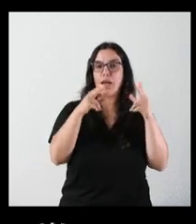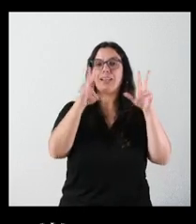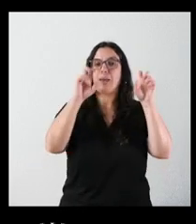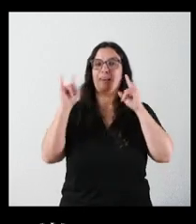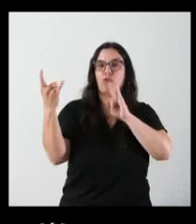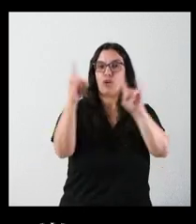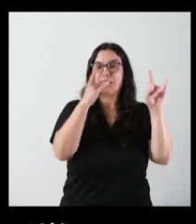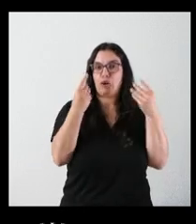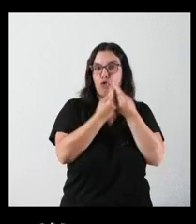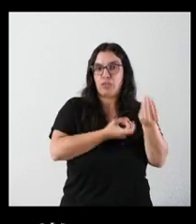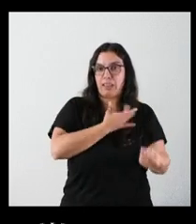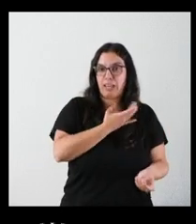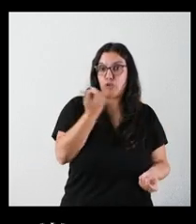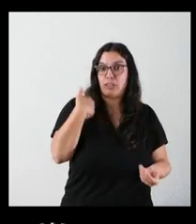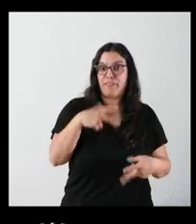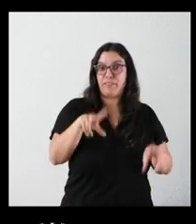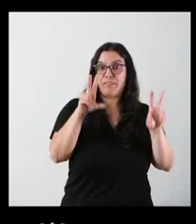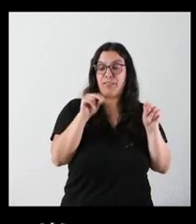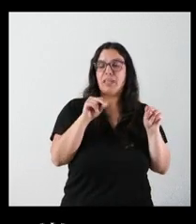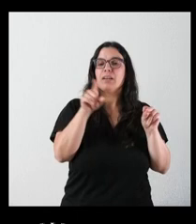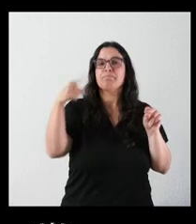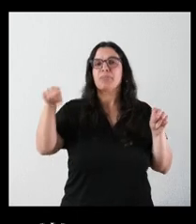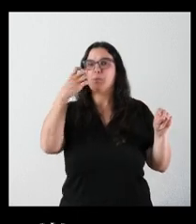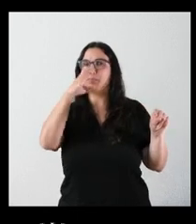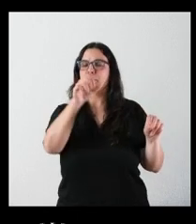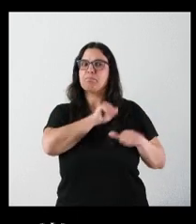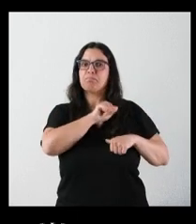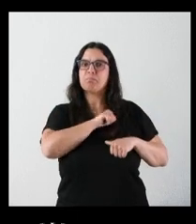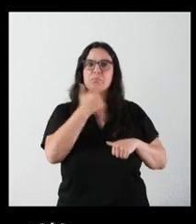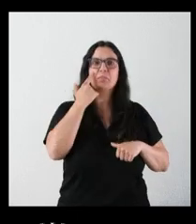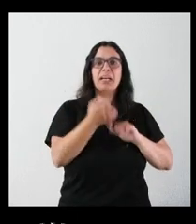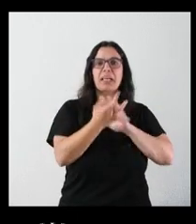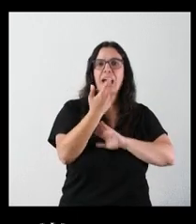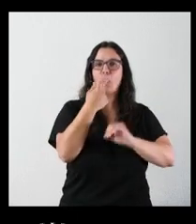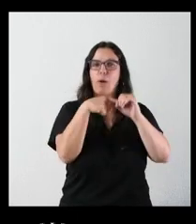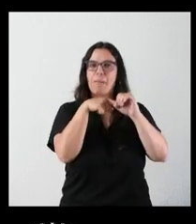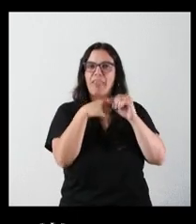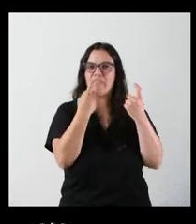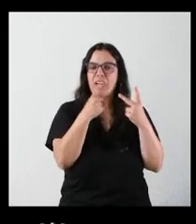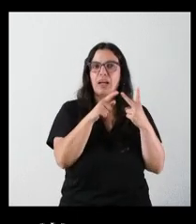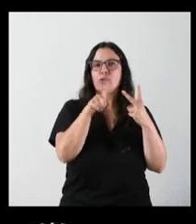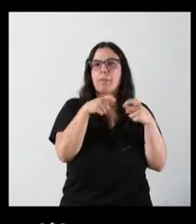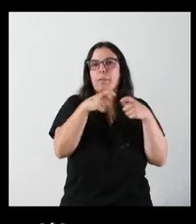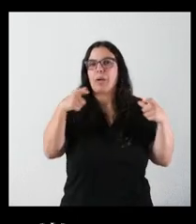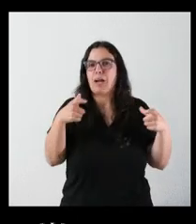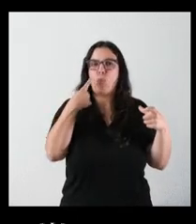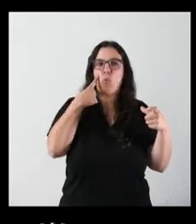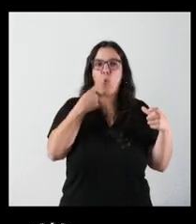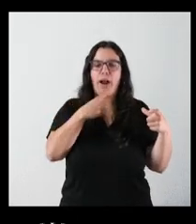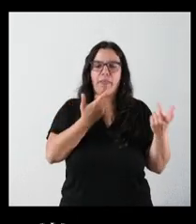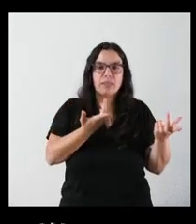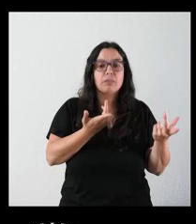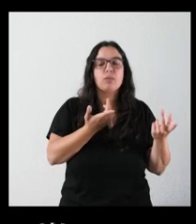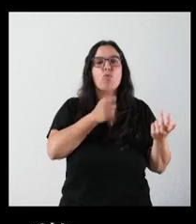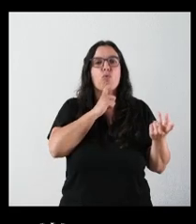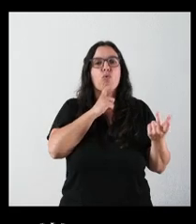con los sindicatos, se quejaban de que estaban a la espera todavía de crear ciertas plazas, de incrementar guardias. ¿Cómo